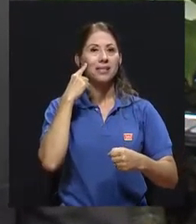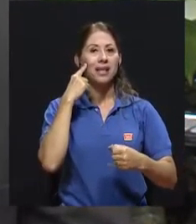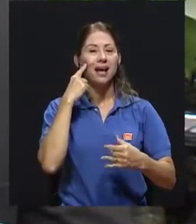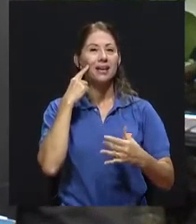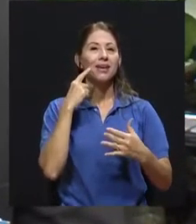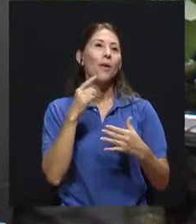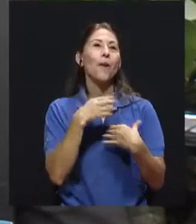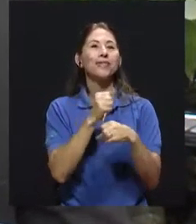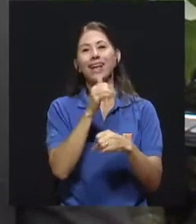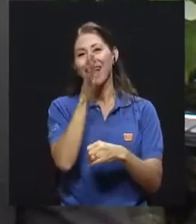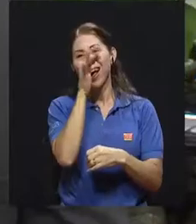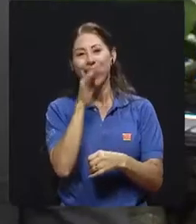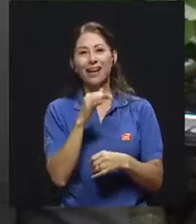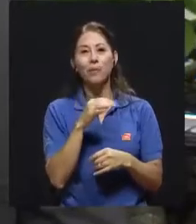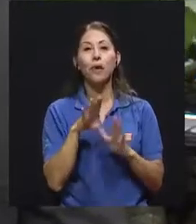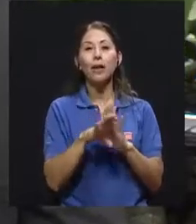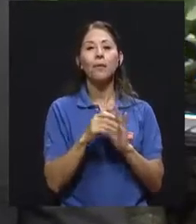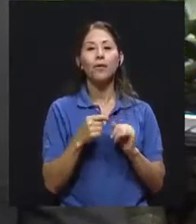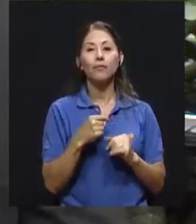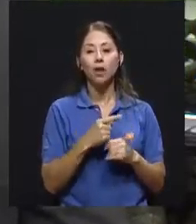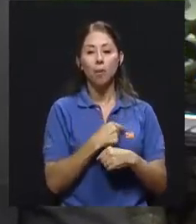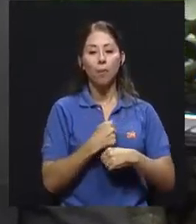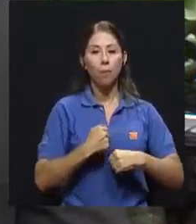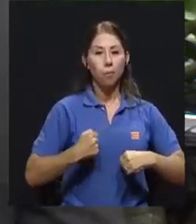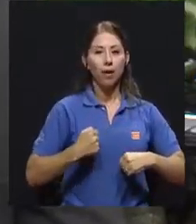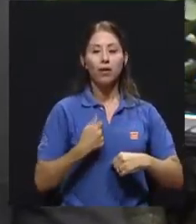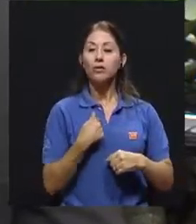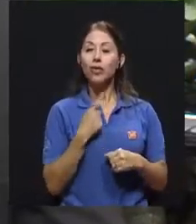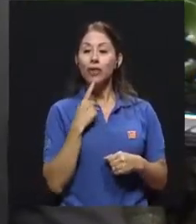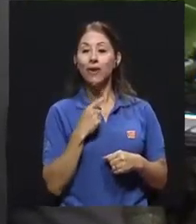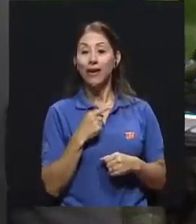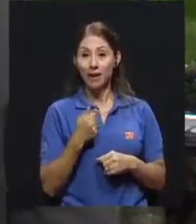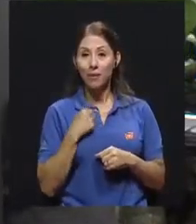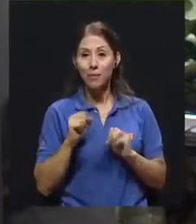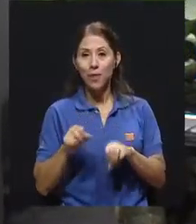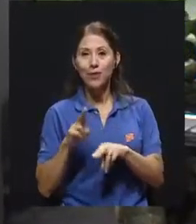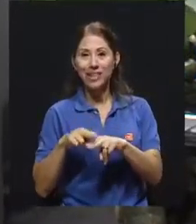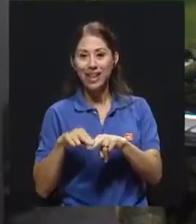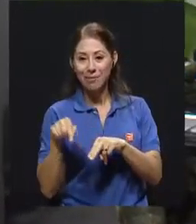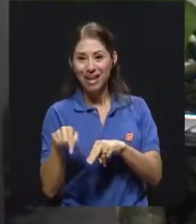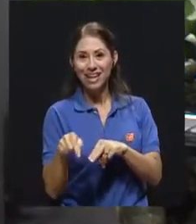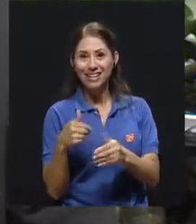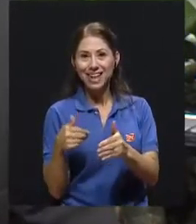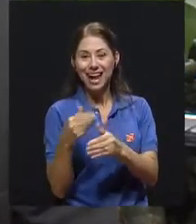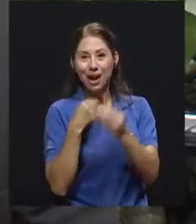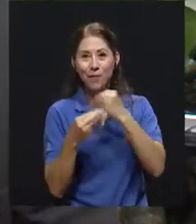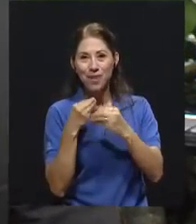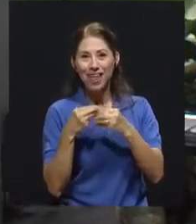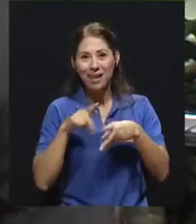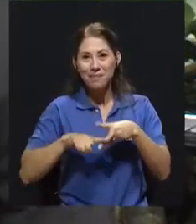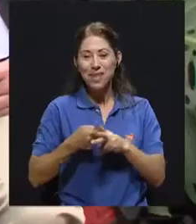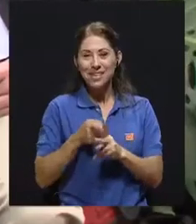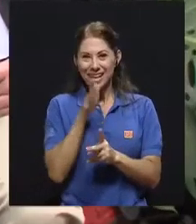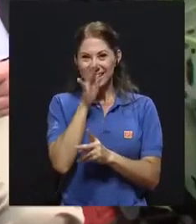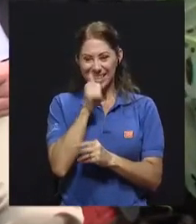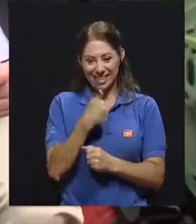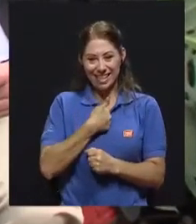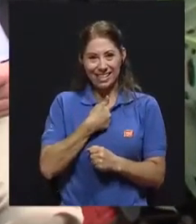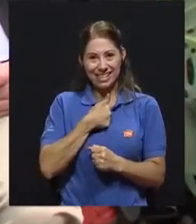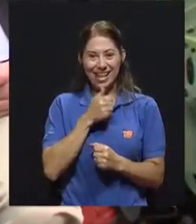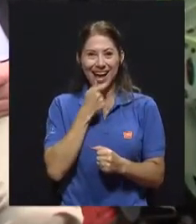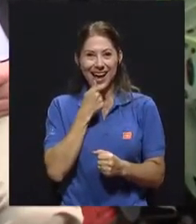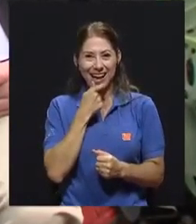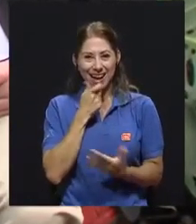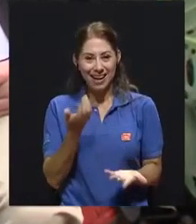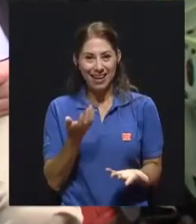comida, ¿verdad?, voy a… Y comienzan a hacer como una burla o como un chiste se acerca de eso. Bueno, lamentablemente